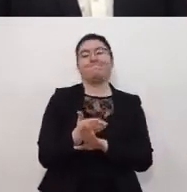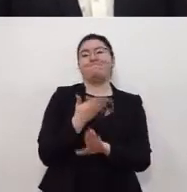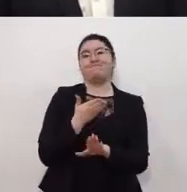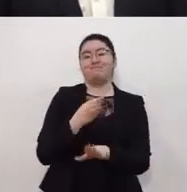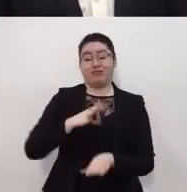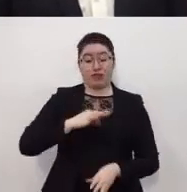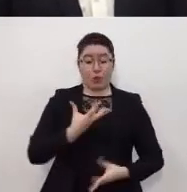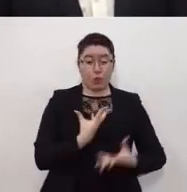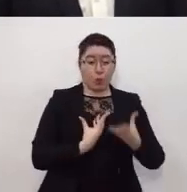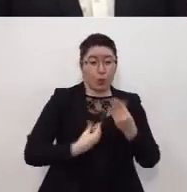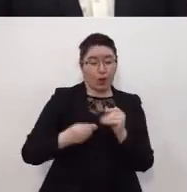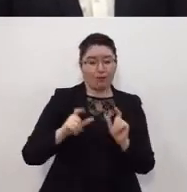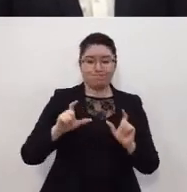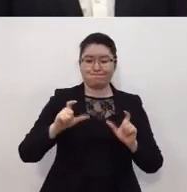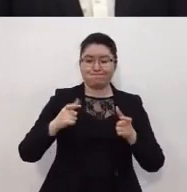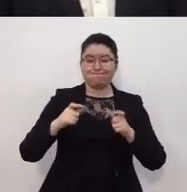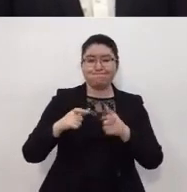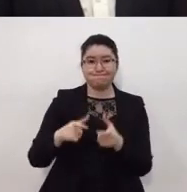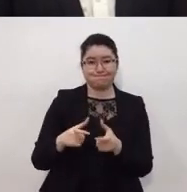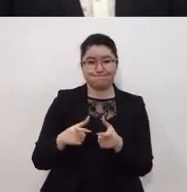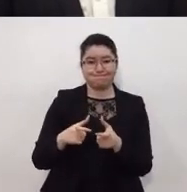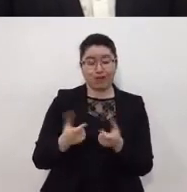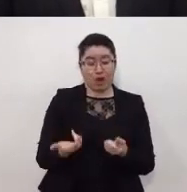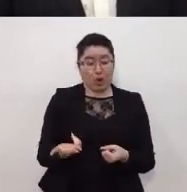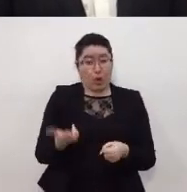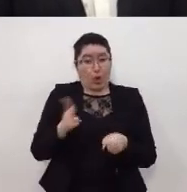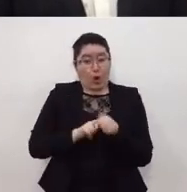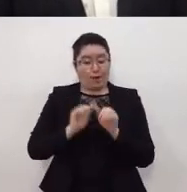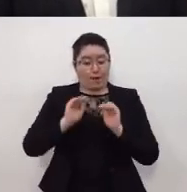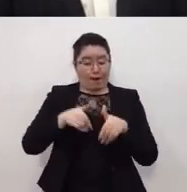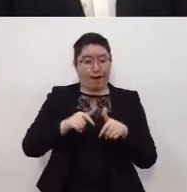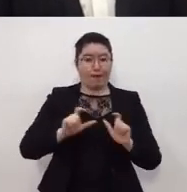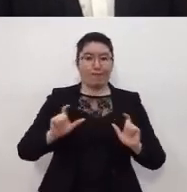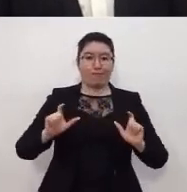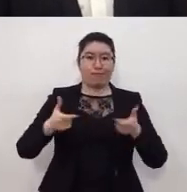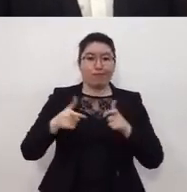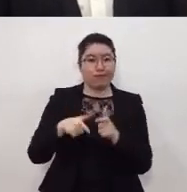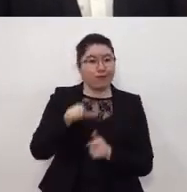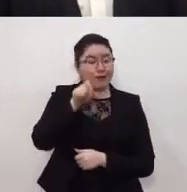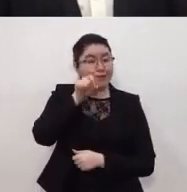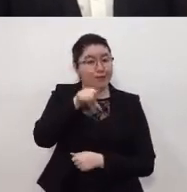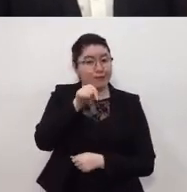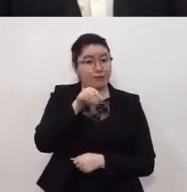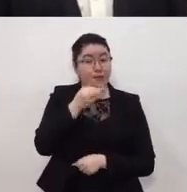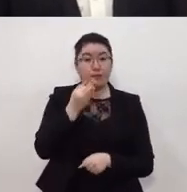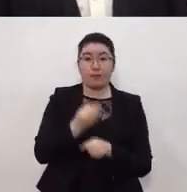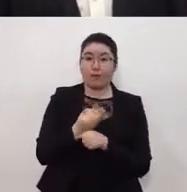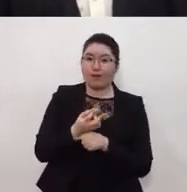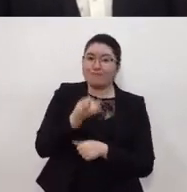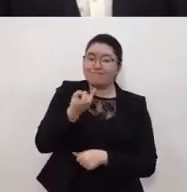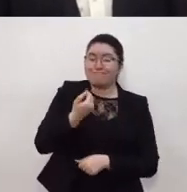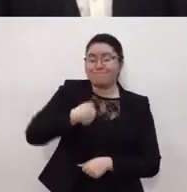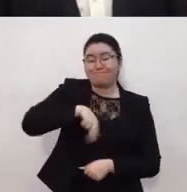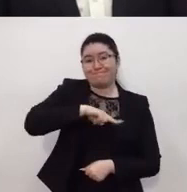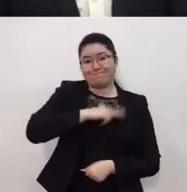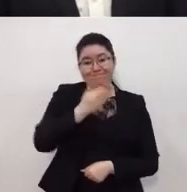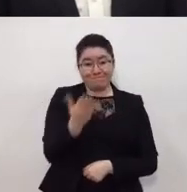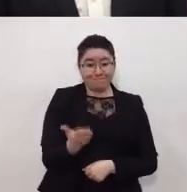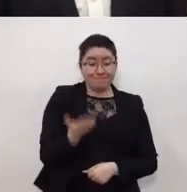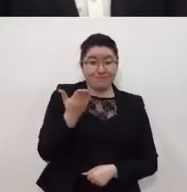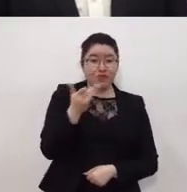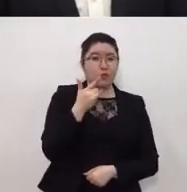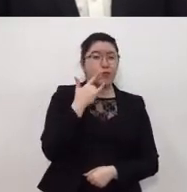los contagios disminuir las hospitalizaciones y por eso es este esfuerzo extraordinario que estamos pidiendo a la